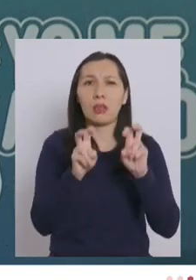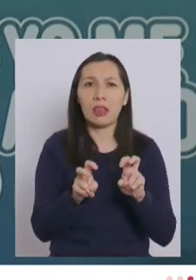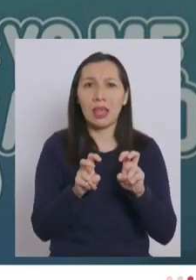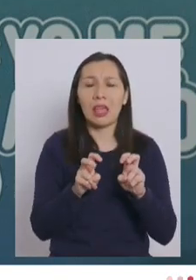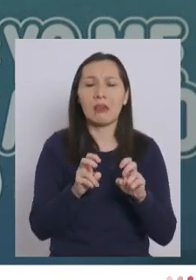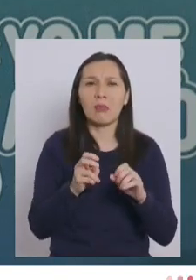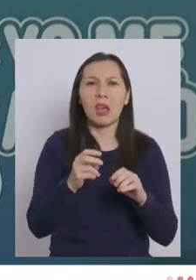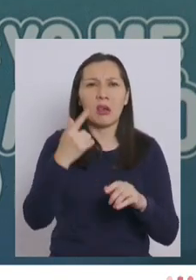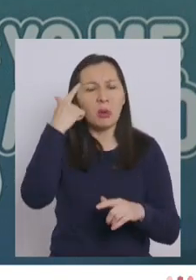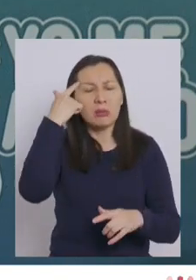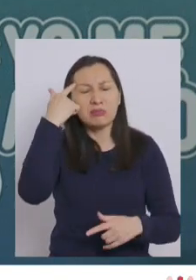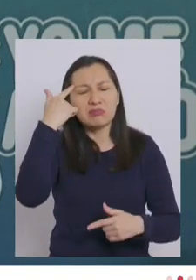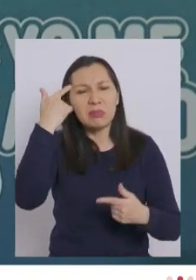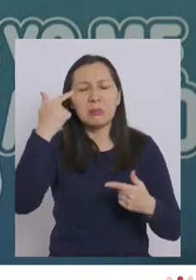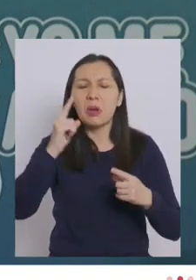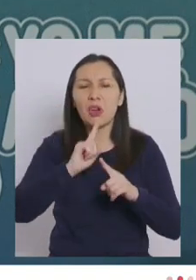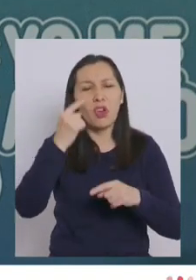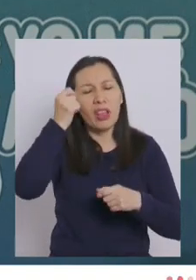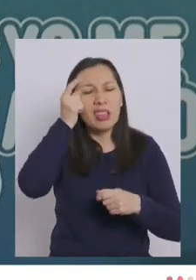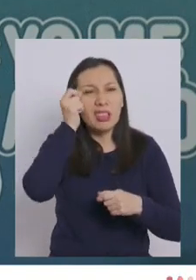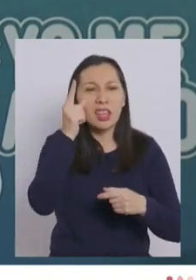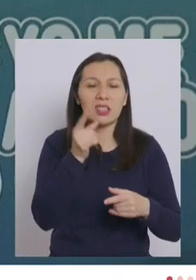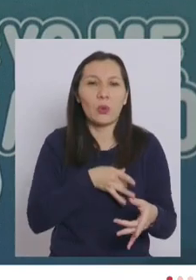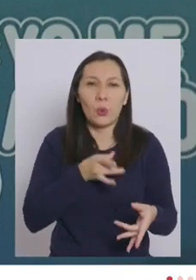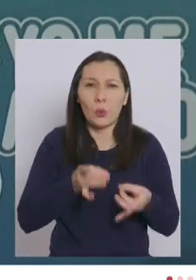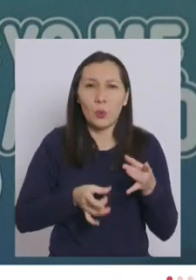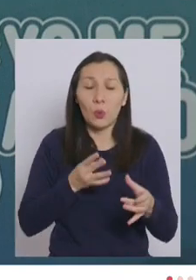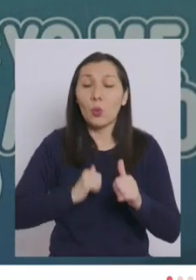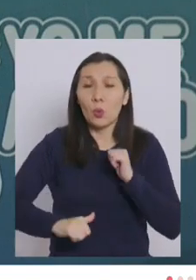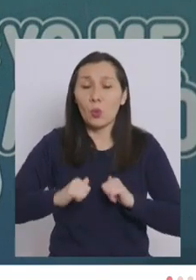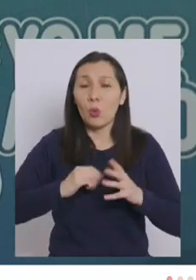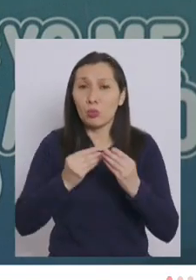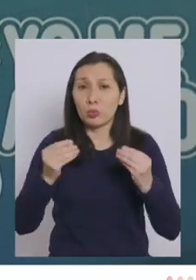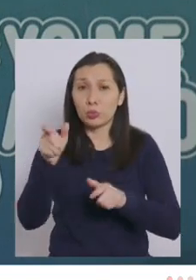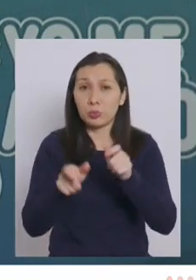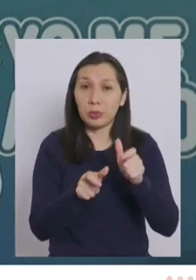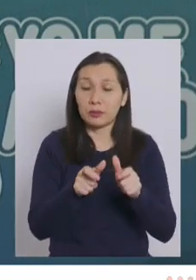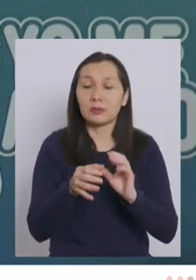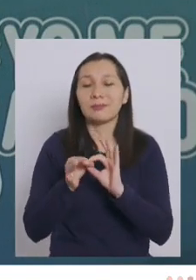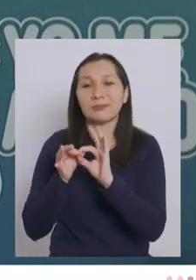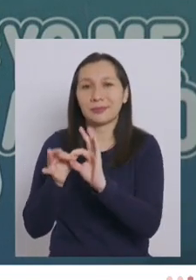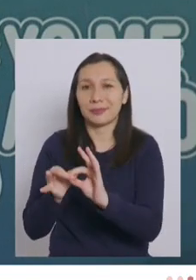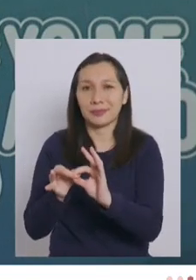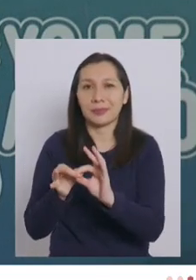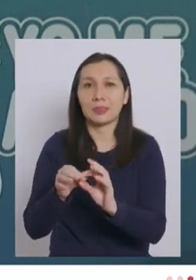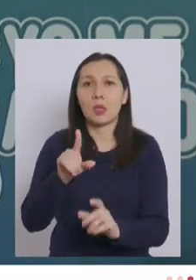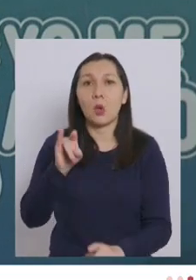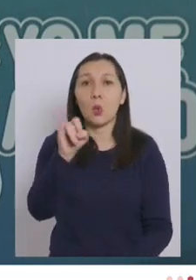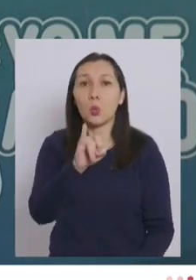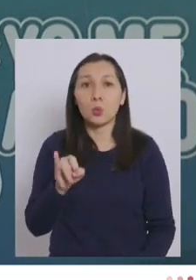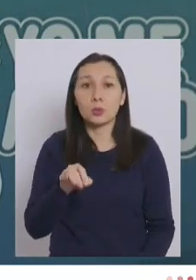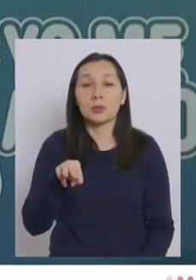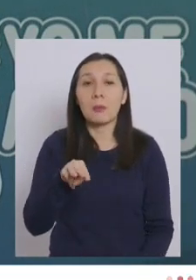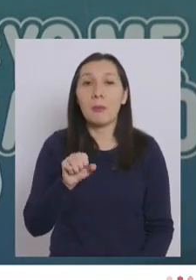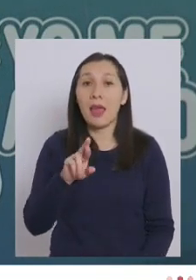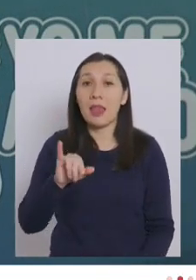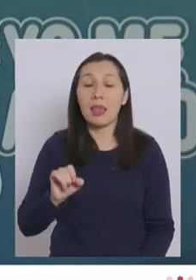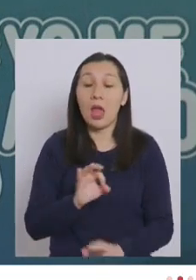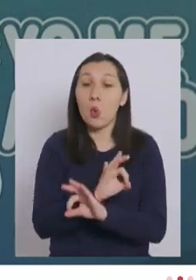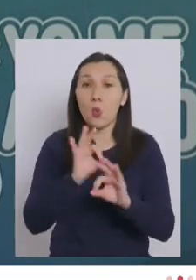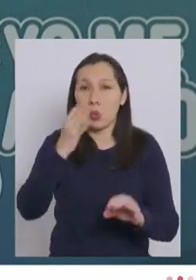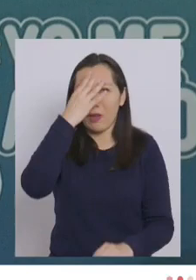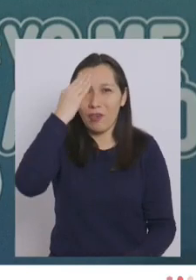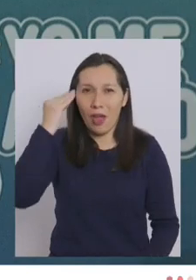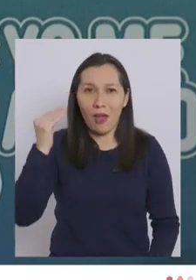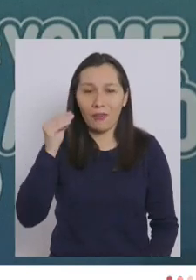incomprensiones y los dolores y los sufrimientos de mucha gente. Gracias, Luz María. Nunca nos